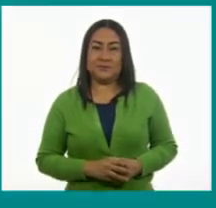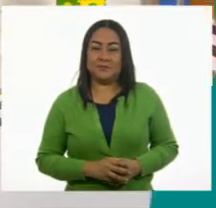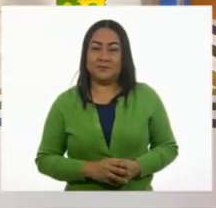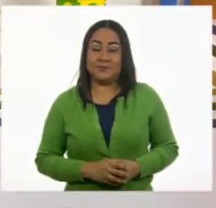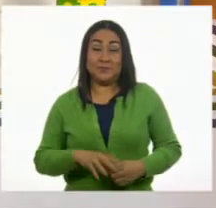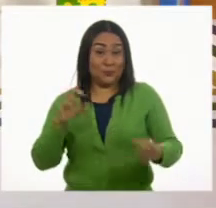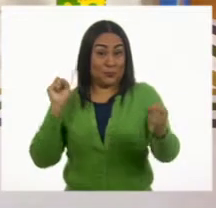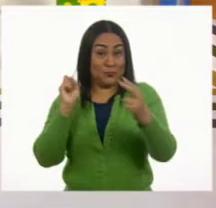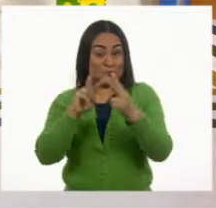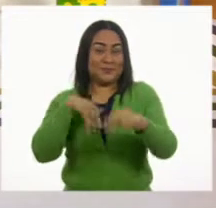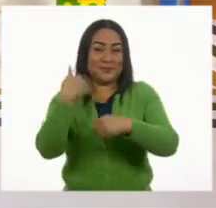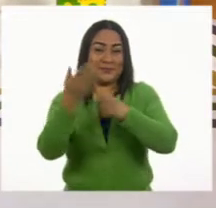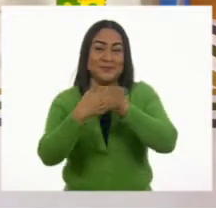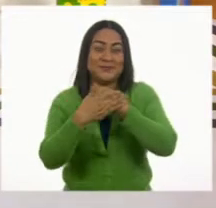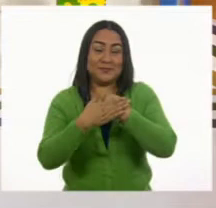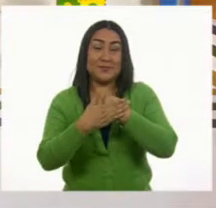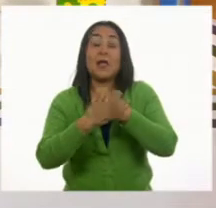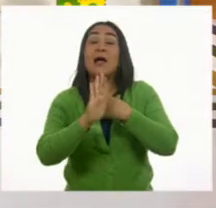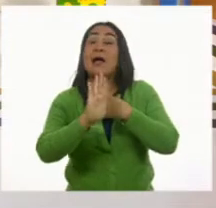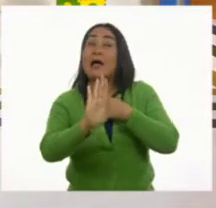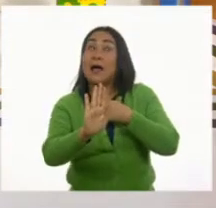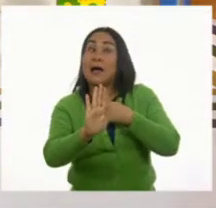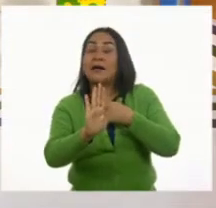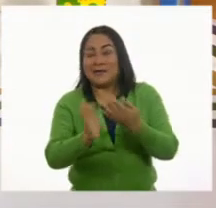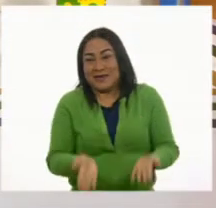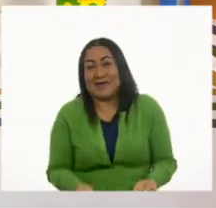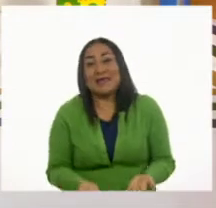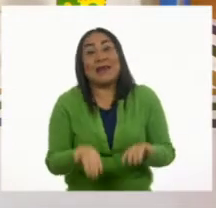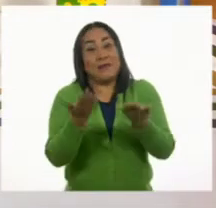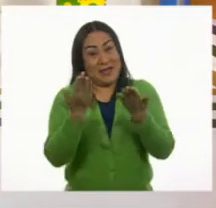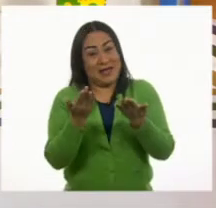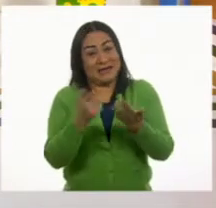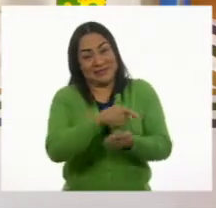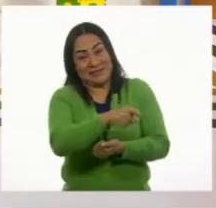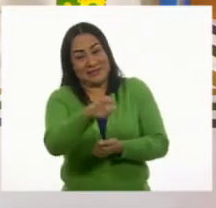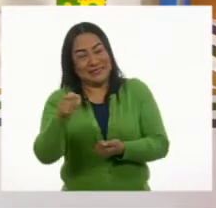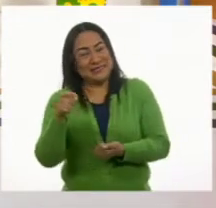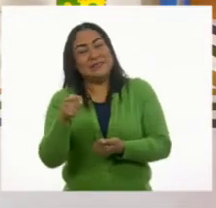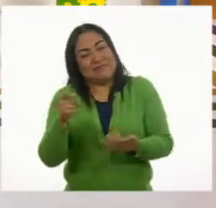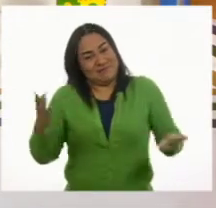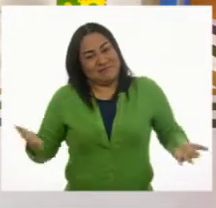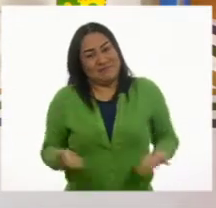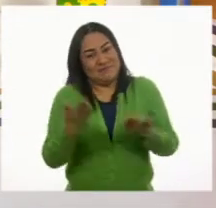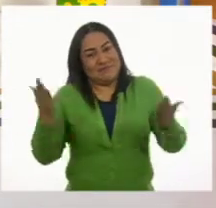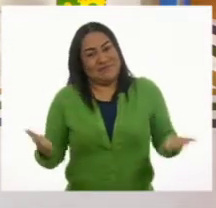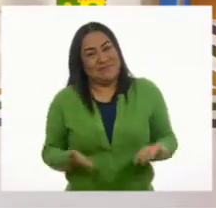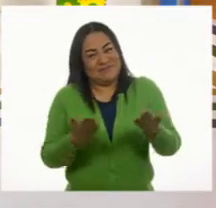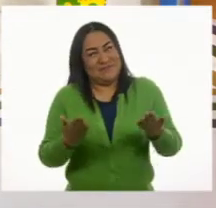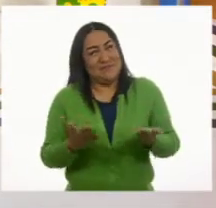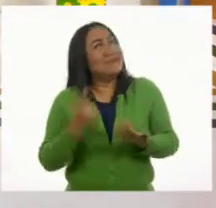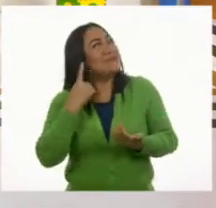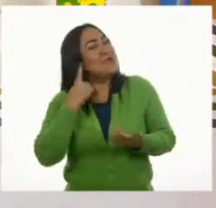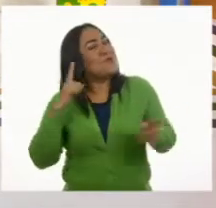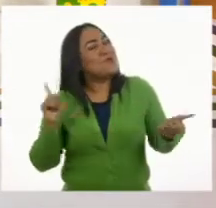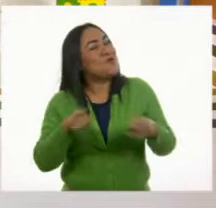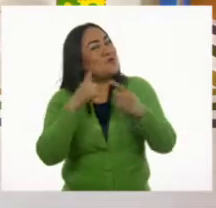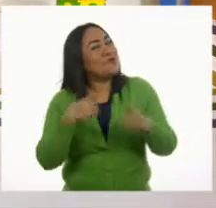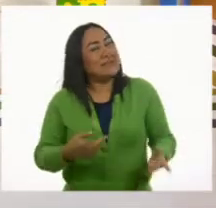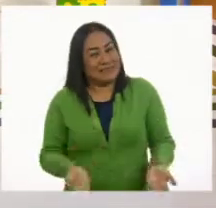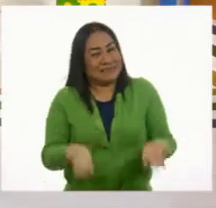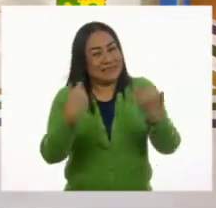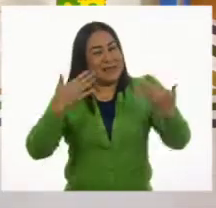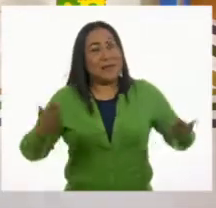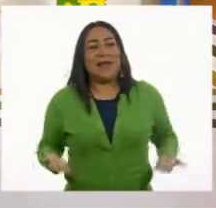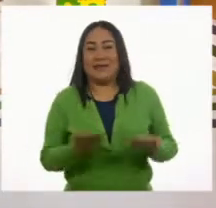Nos vemos hasta la próxima, pero antes, levántate de donde estás y a bailar. ¡Póngannos música! Eso.